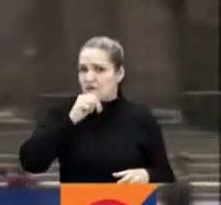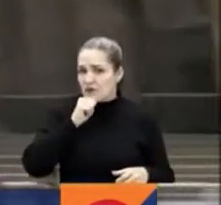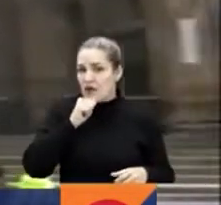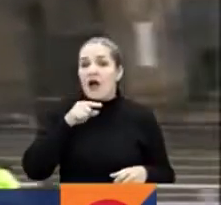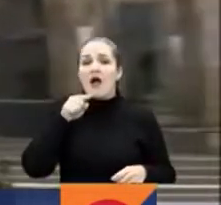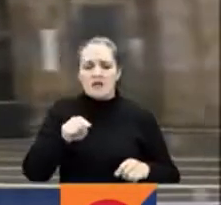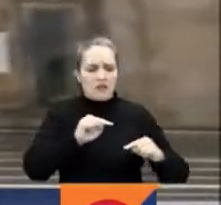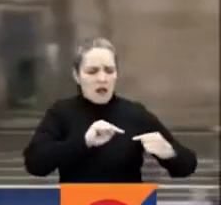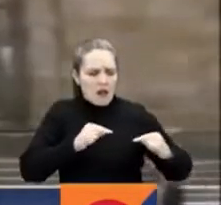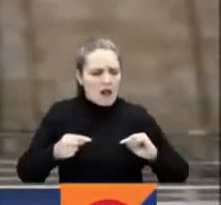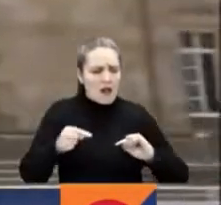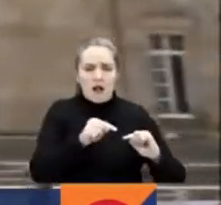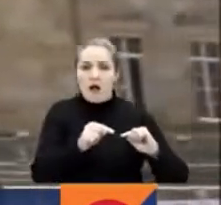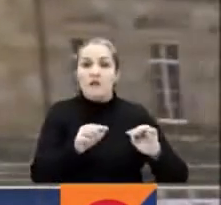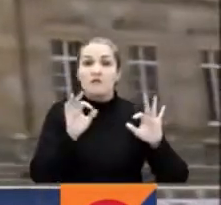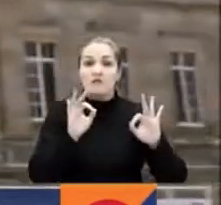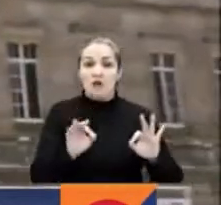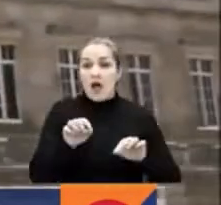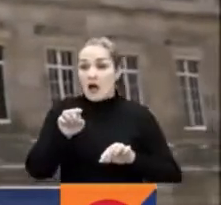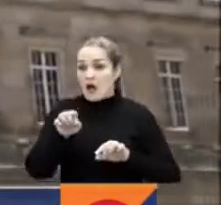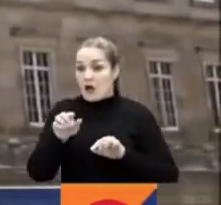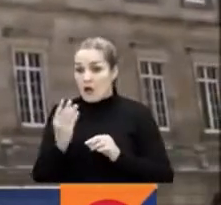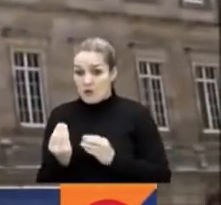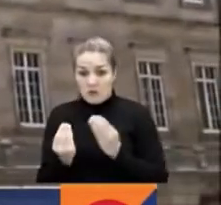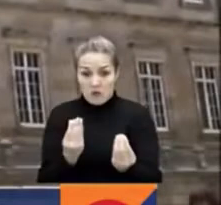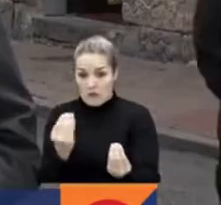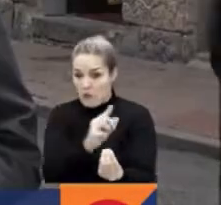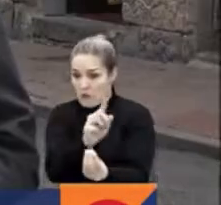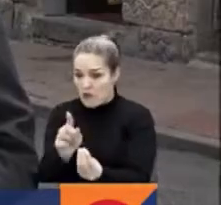absoluta de los partidos que se declararon de gobierno.